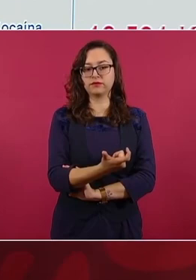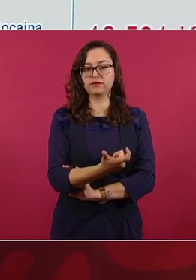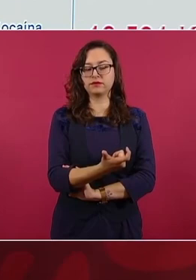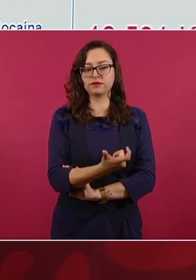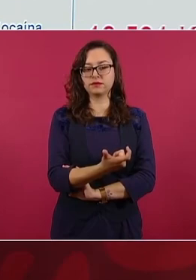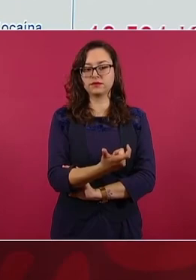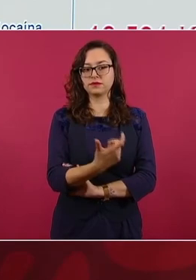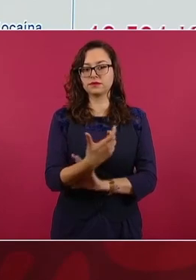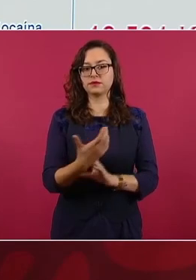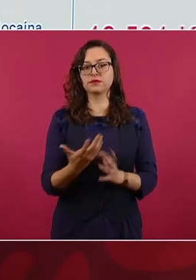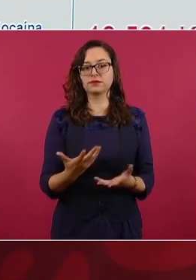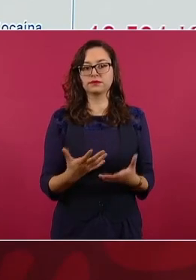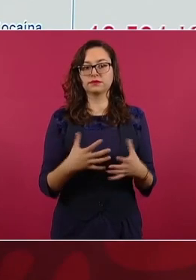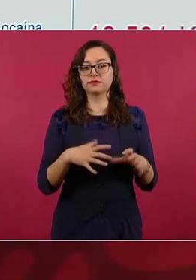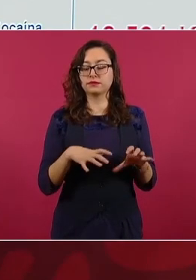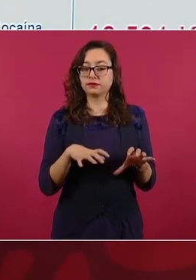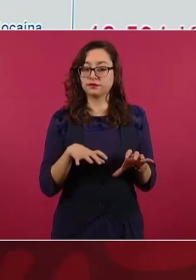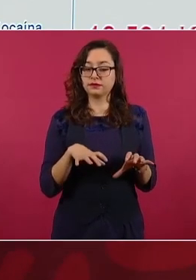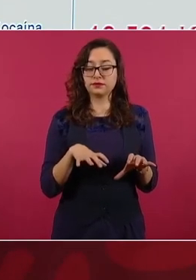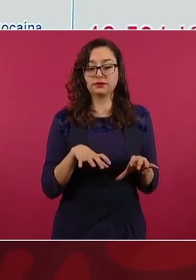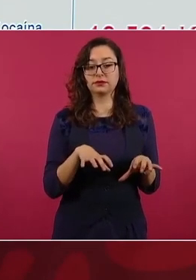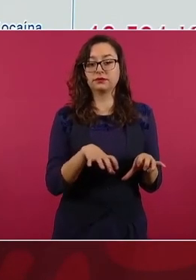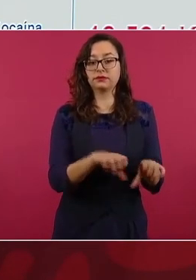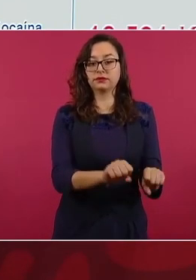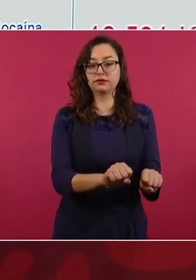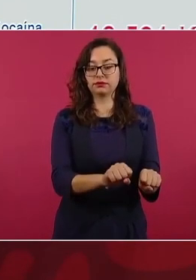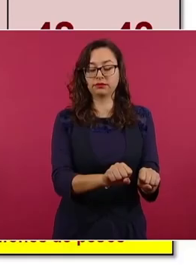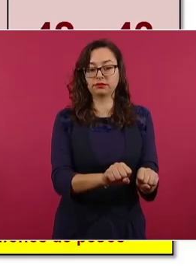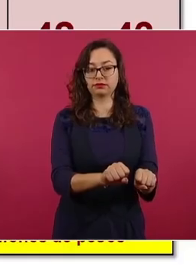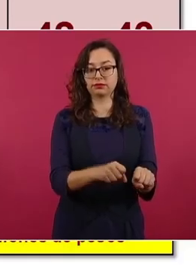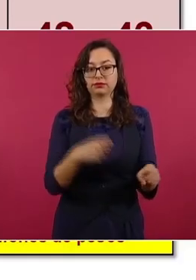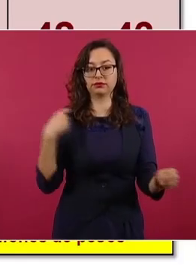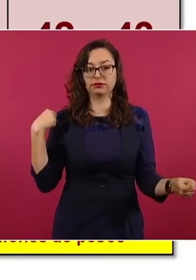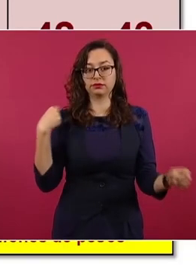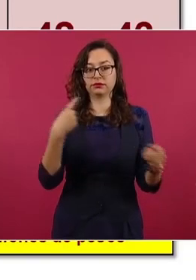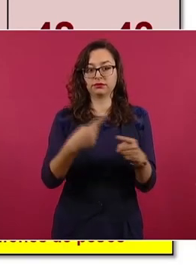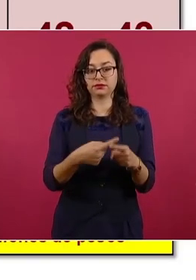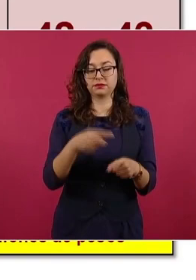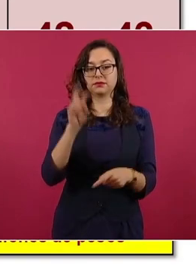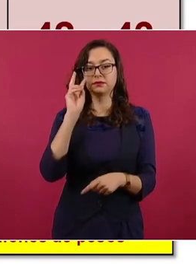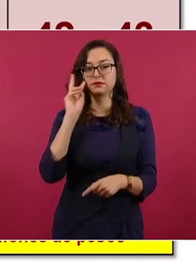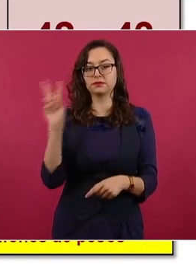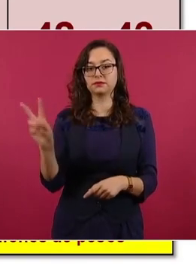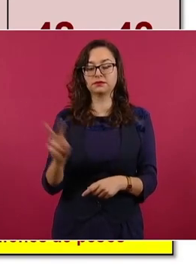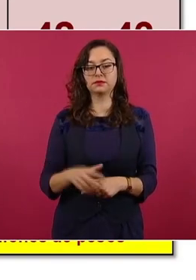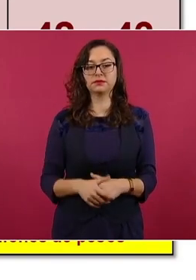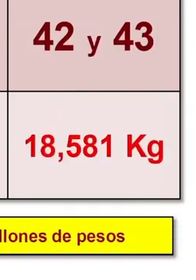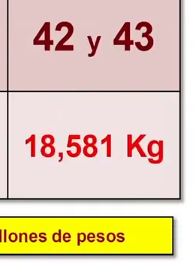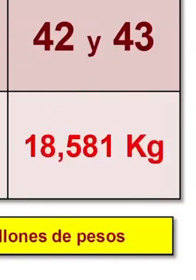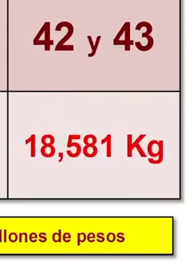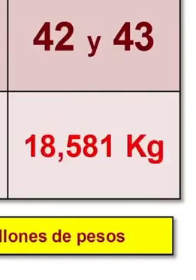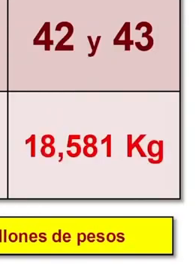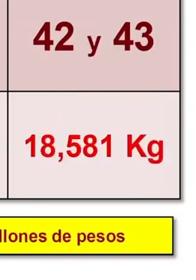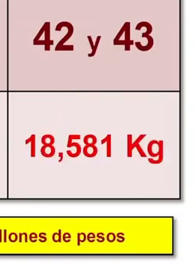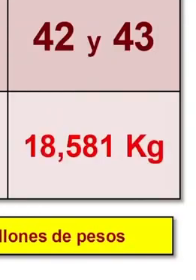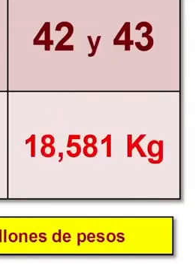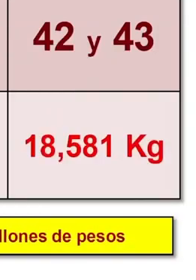detención implica que a la fecha se han asegurado 18 mil